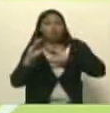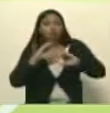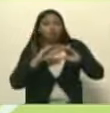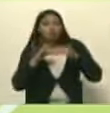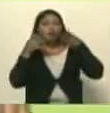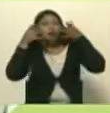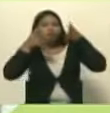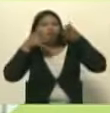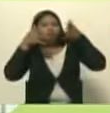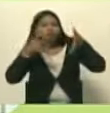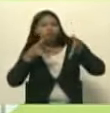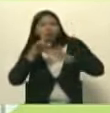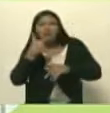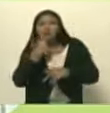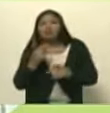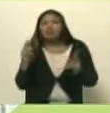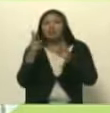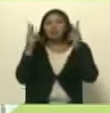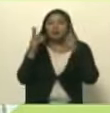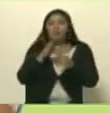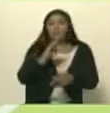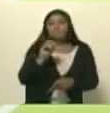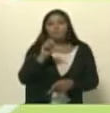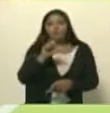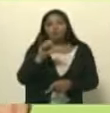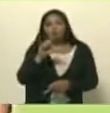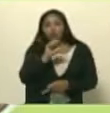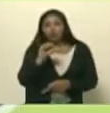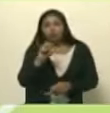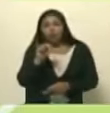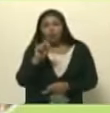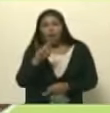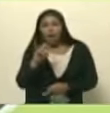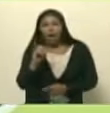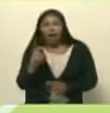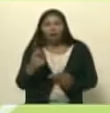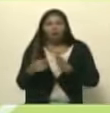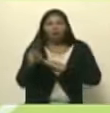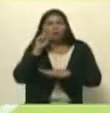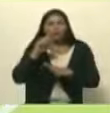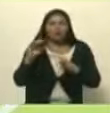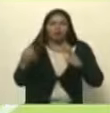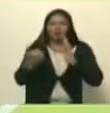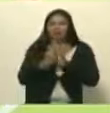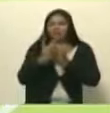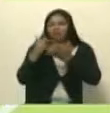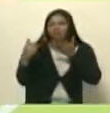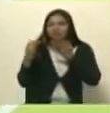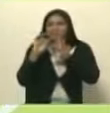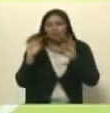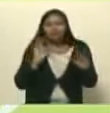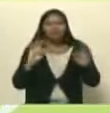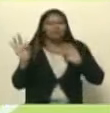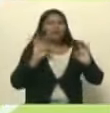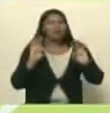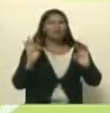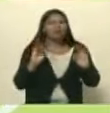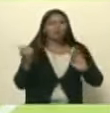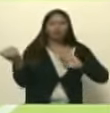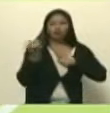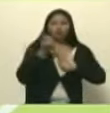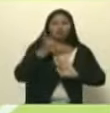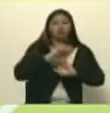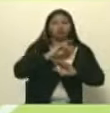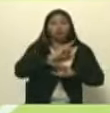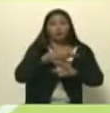y eso facilitó la victoria de Bolsonaro electoral con fraudes con golpe con teatro de la cuchilla fue